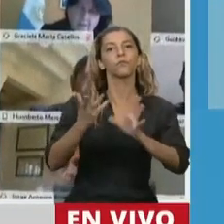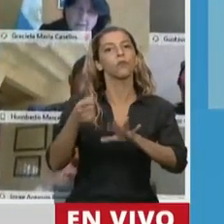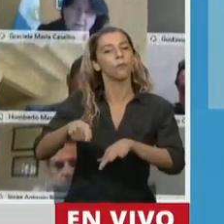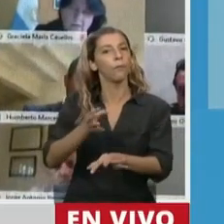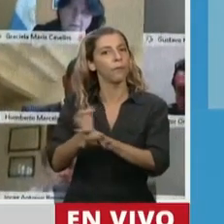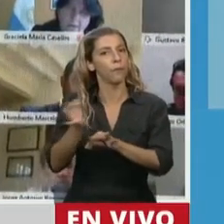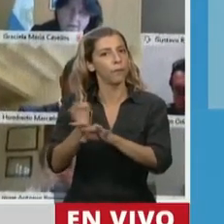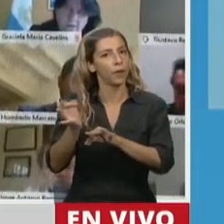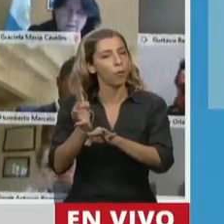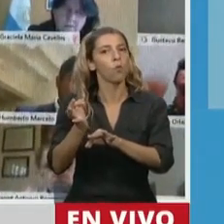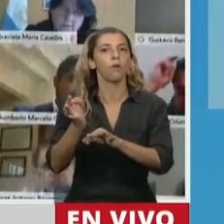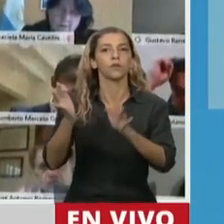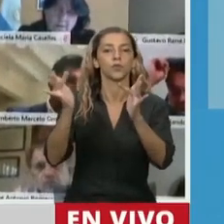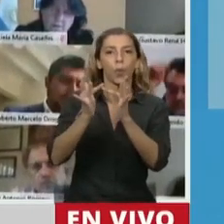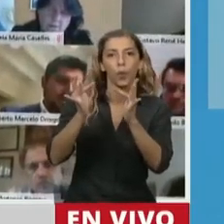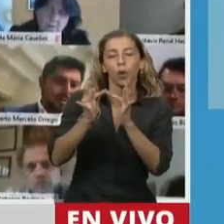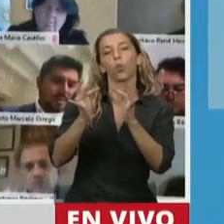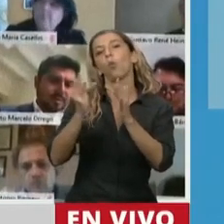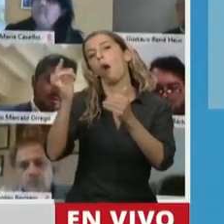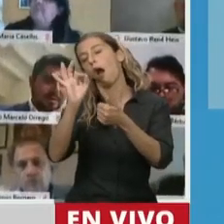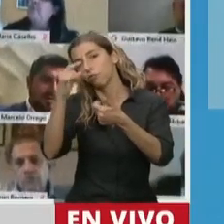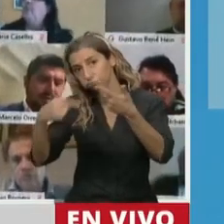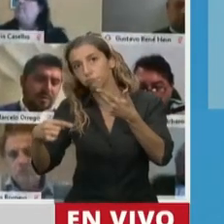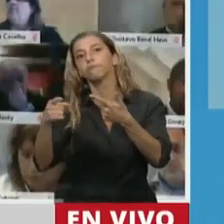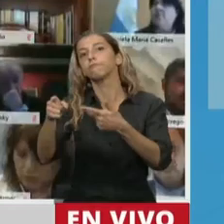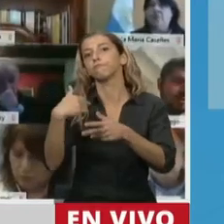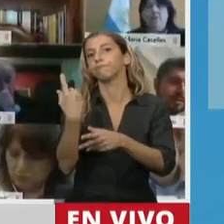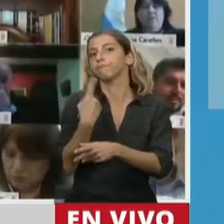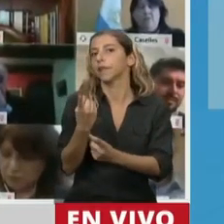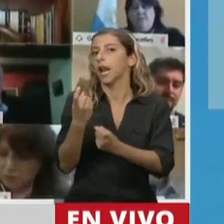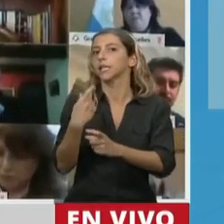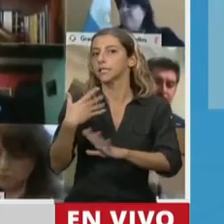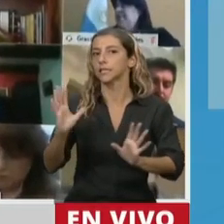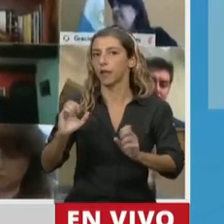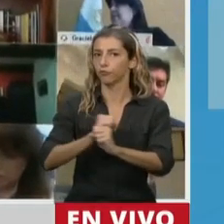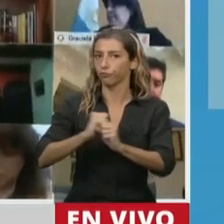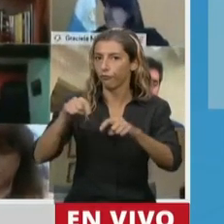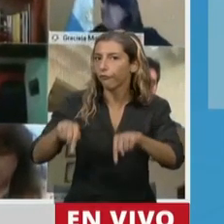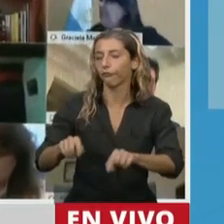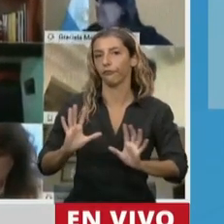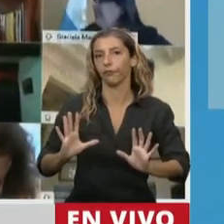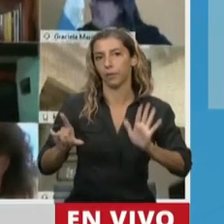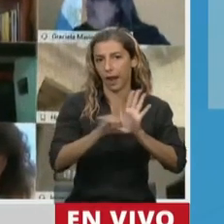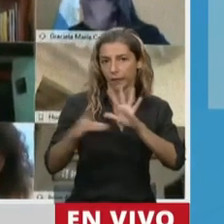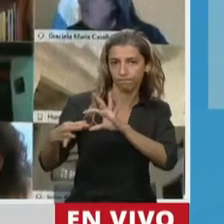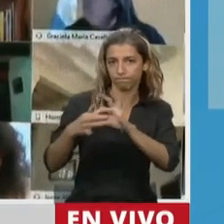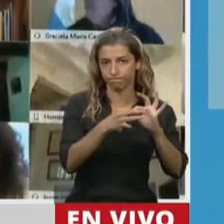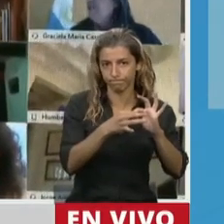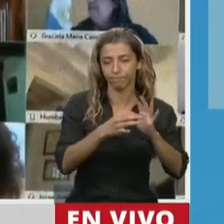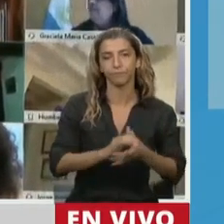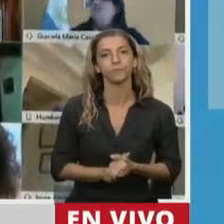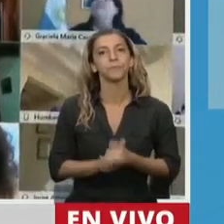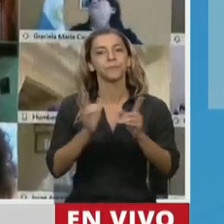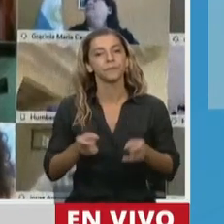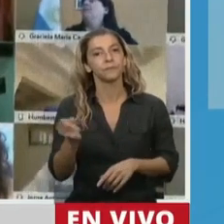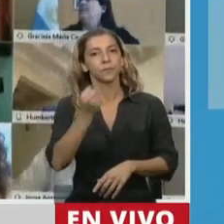distancia para estudiantes de distintos niveles. También lo es para actualizar la normativa en función de los